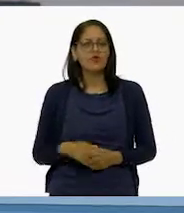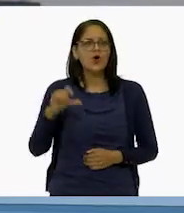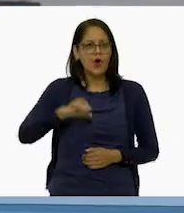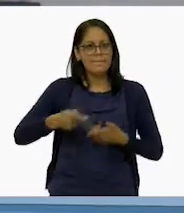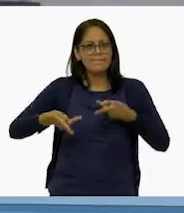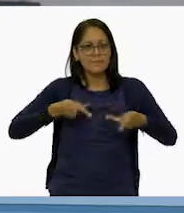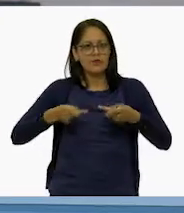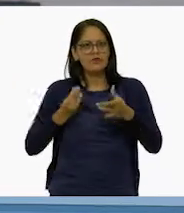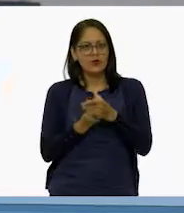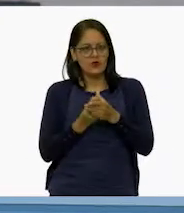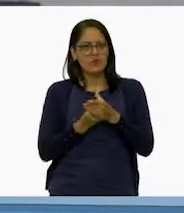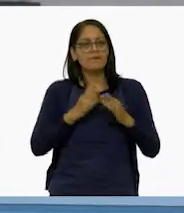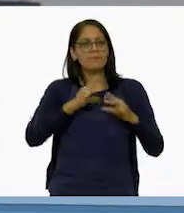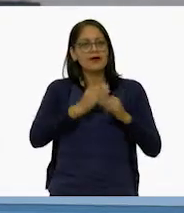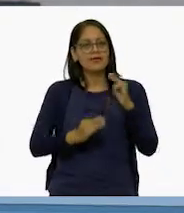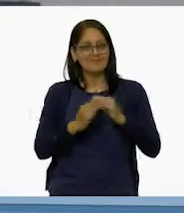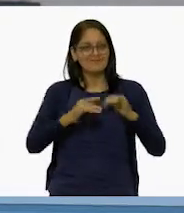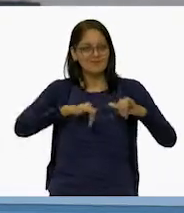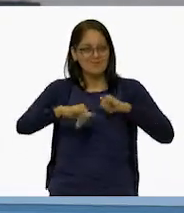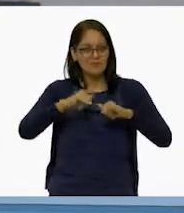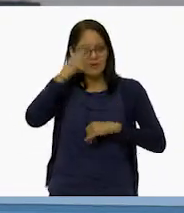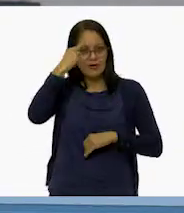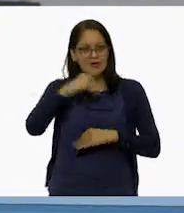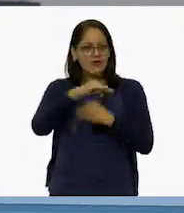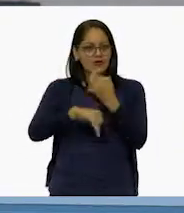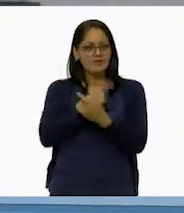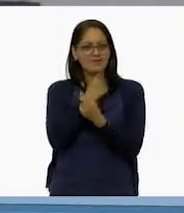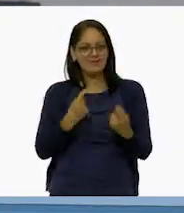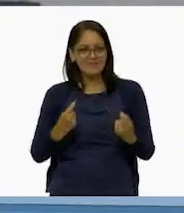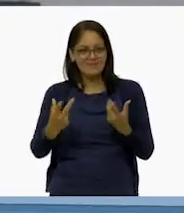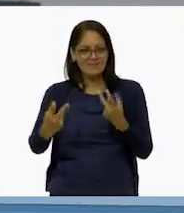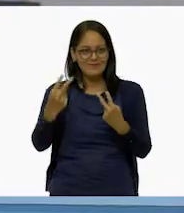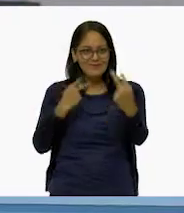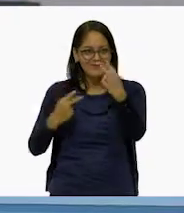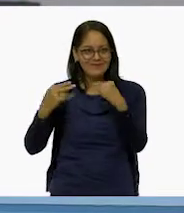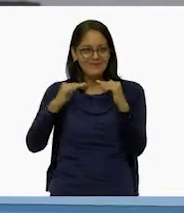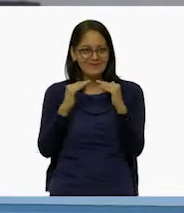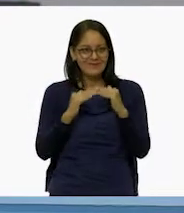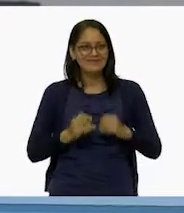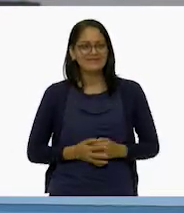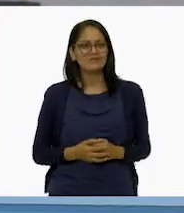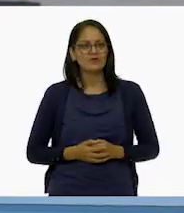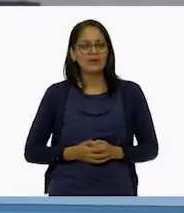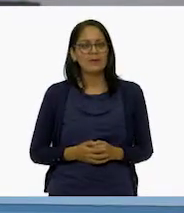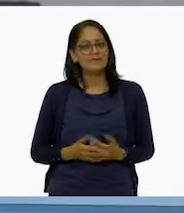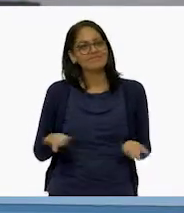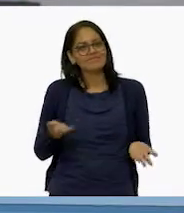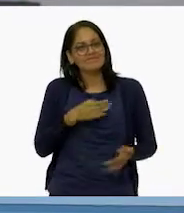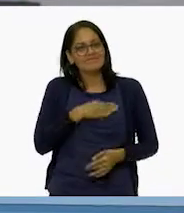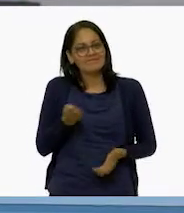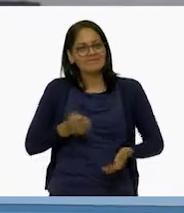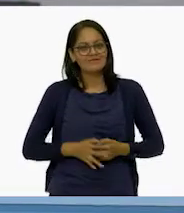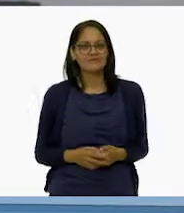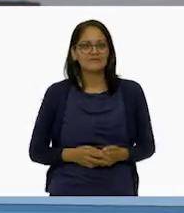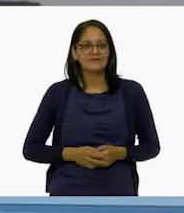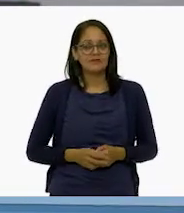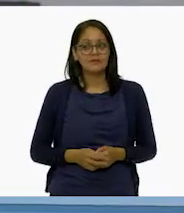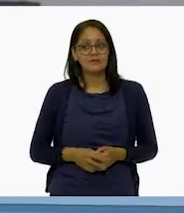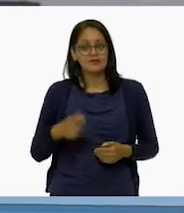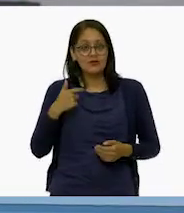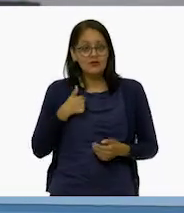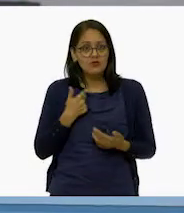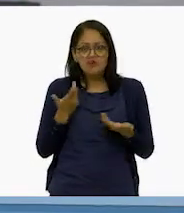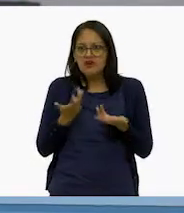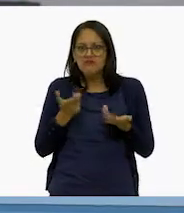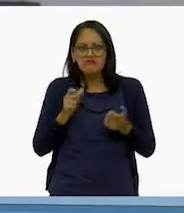preparar el curso de geografía para todos los niños y niñas que nos acompañan desde casa. Bueno, pues, como no tengo